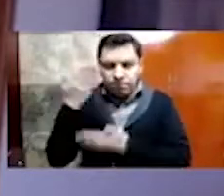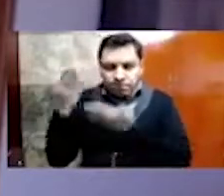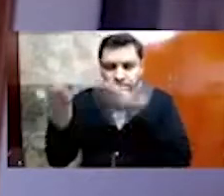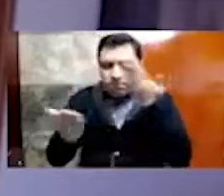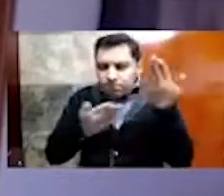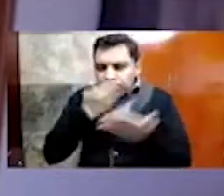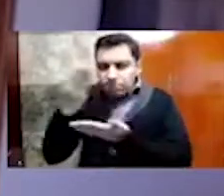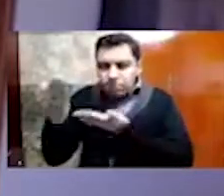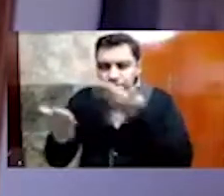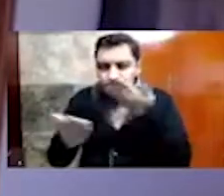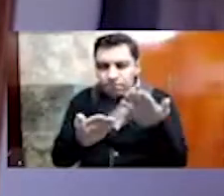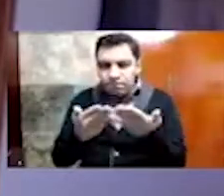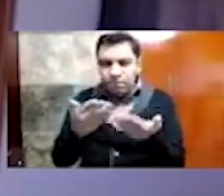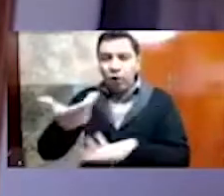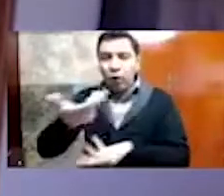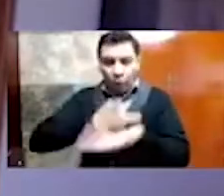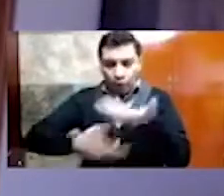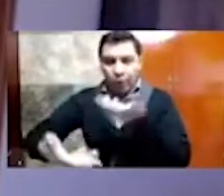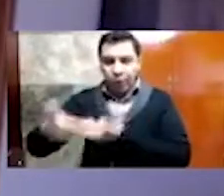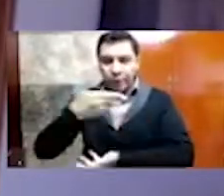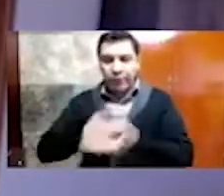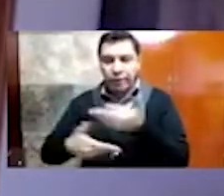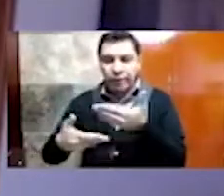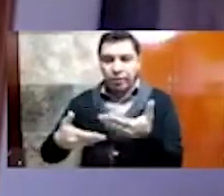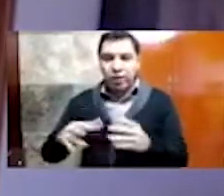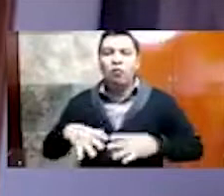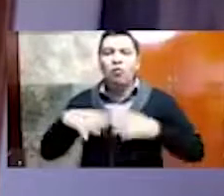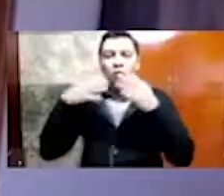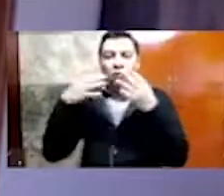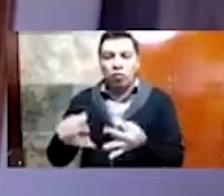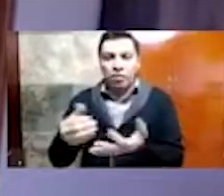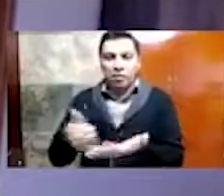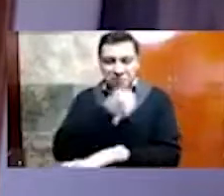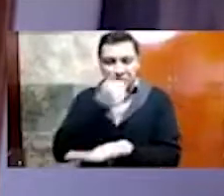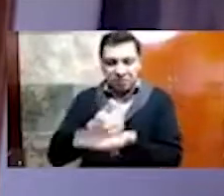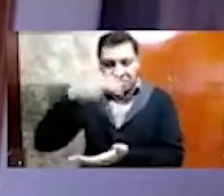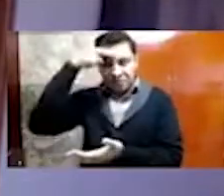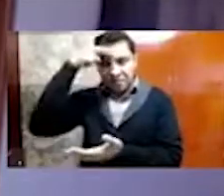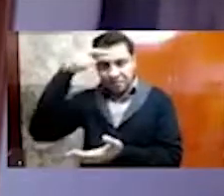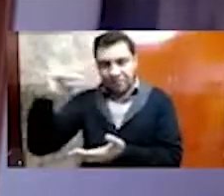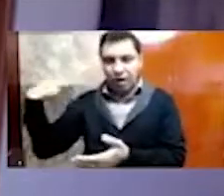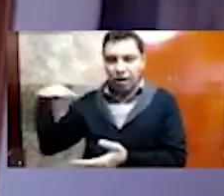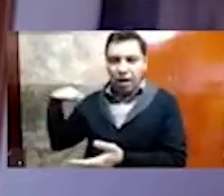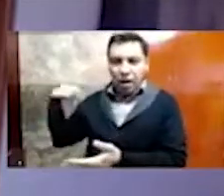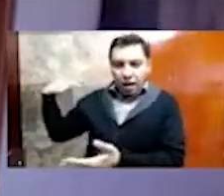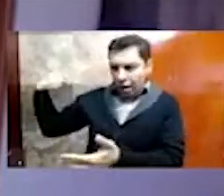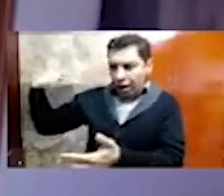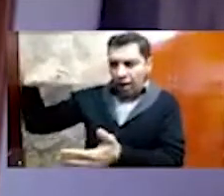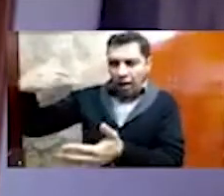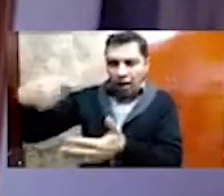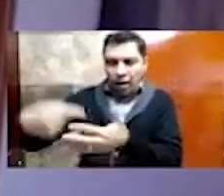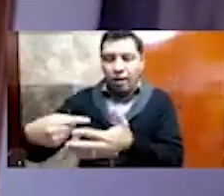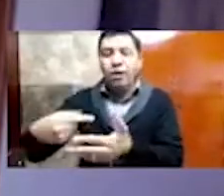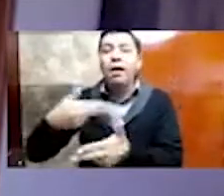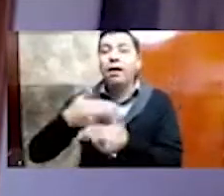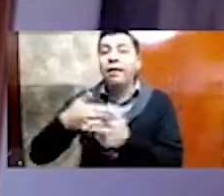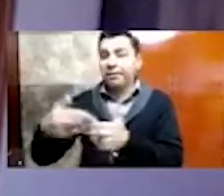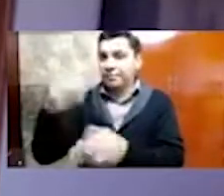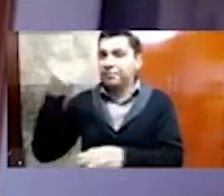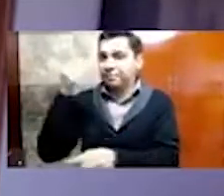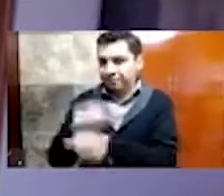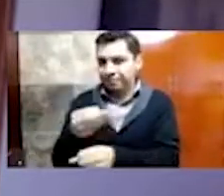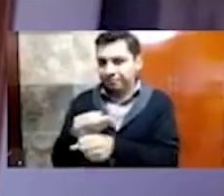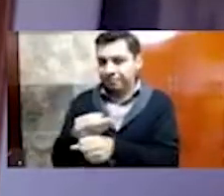de México, y su proyección hacia el futuro. Escucharemos, por ejemplo, las reflexiones de la doctora Ana Garduño sobre la guerra en general,